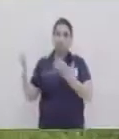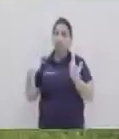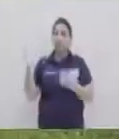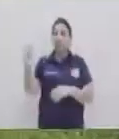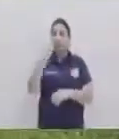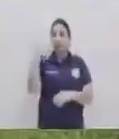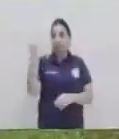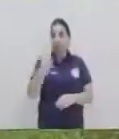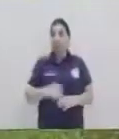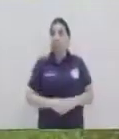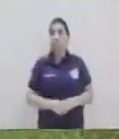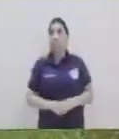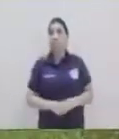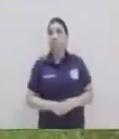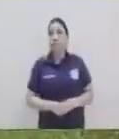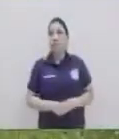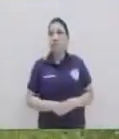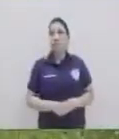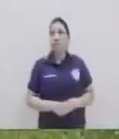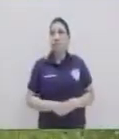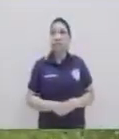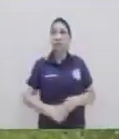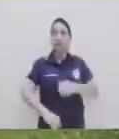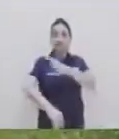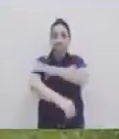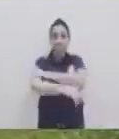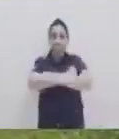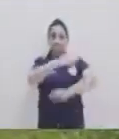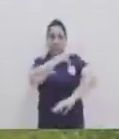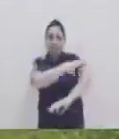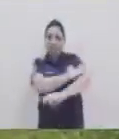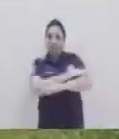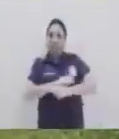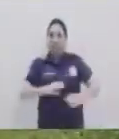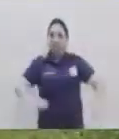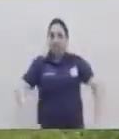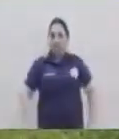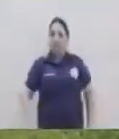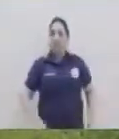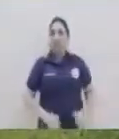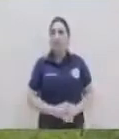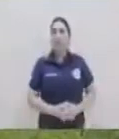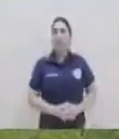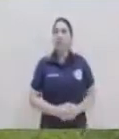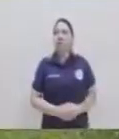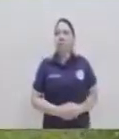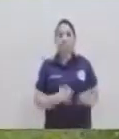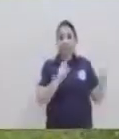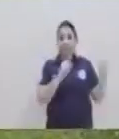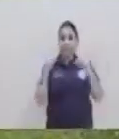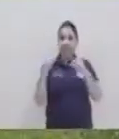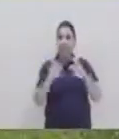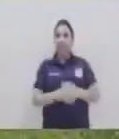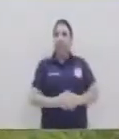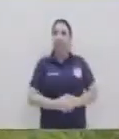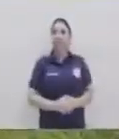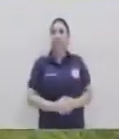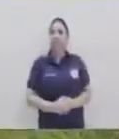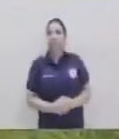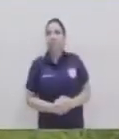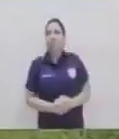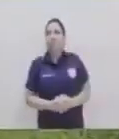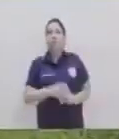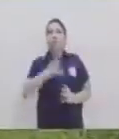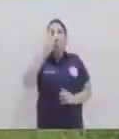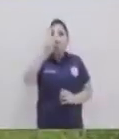estamos trabajando tanto tren superior como inferior estamos listos en esto